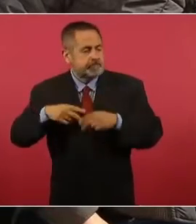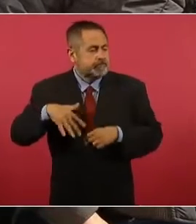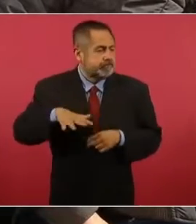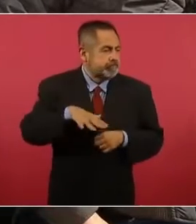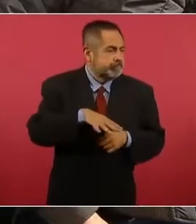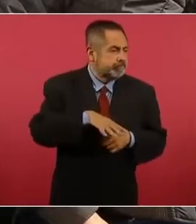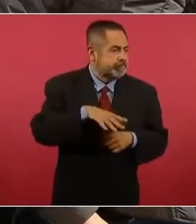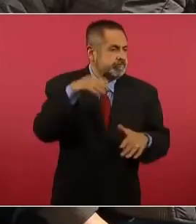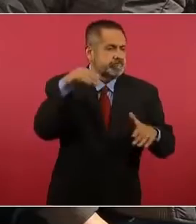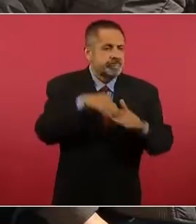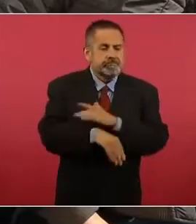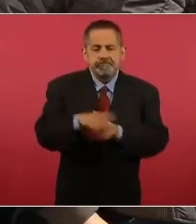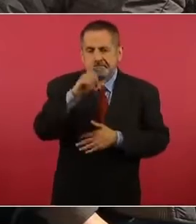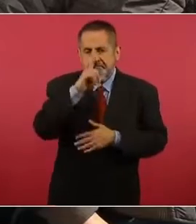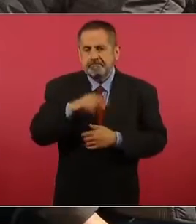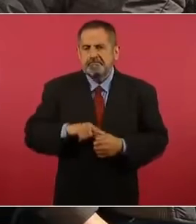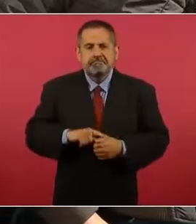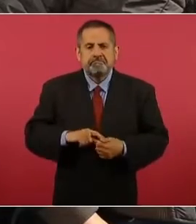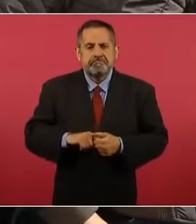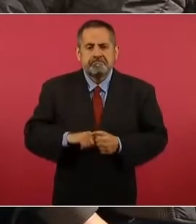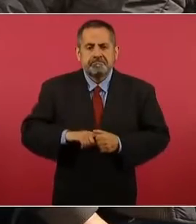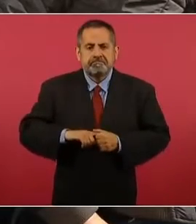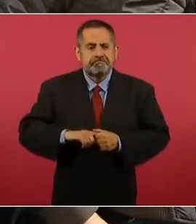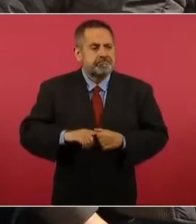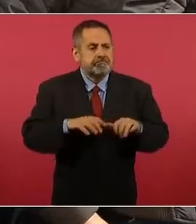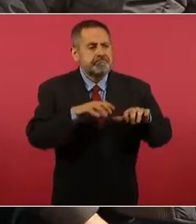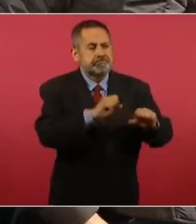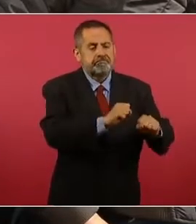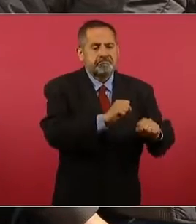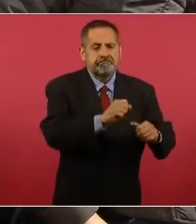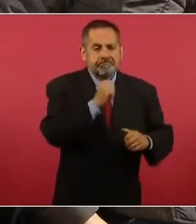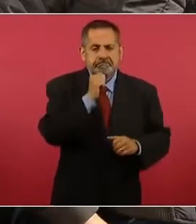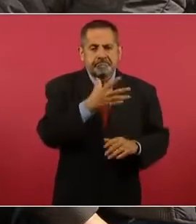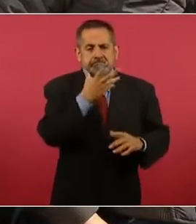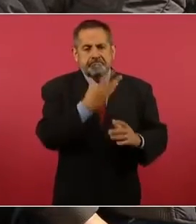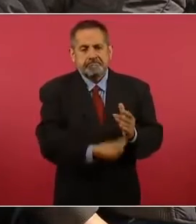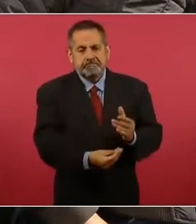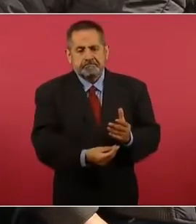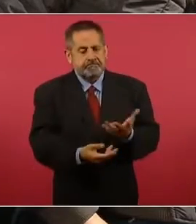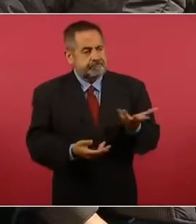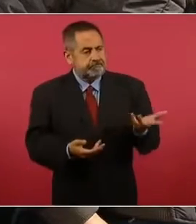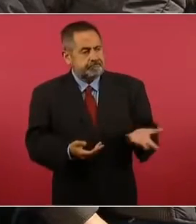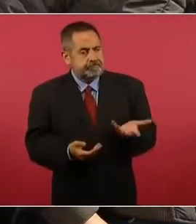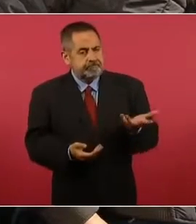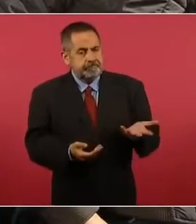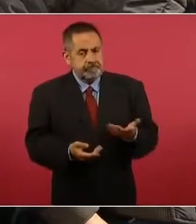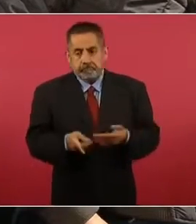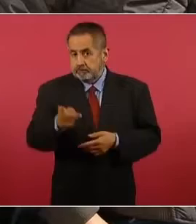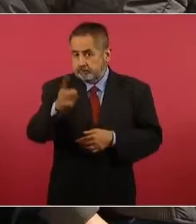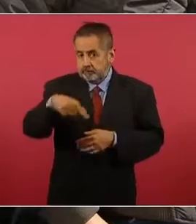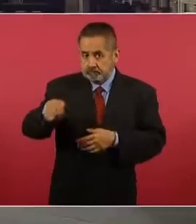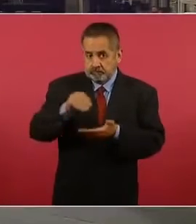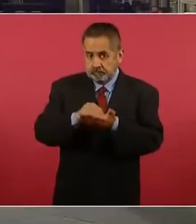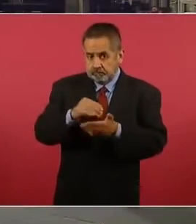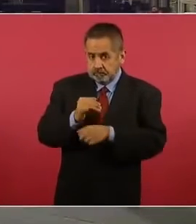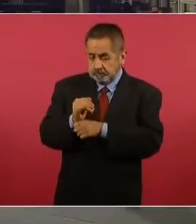o se frustró el operativo para detenerlo. ¿Hay alguna relación con esto? ¿Están investigando esta línea?